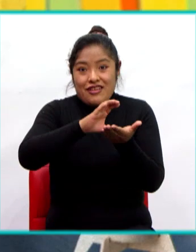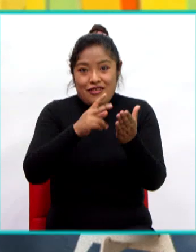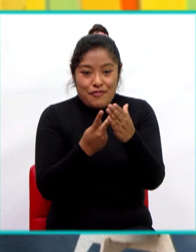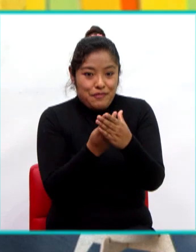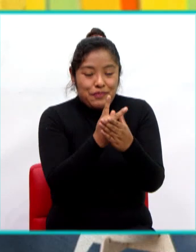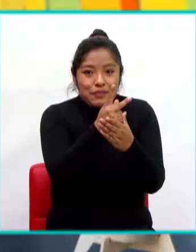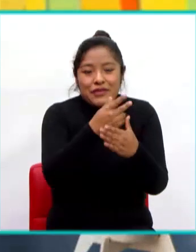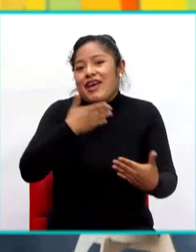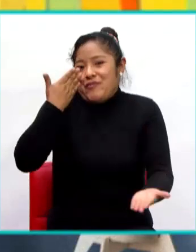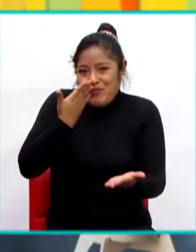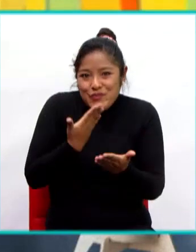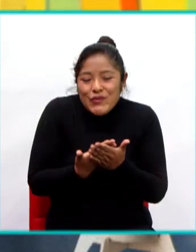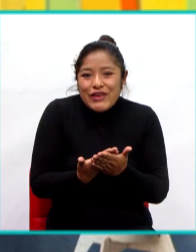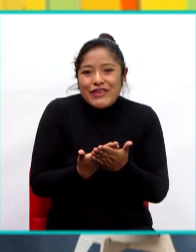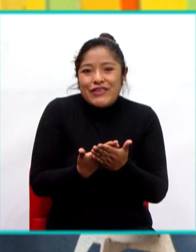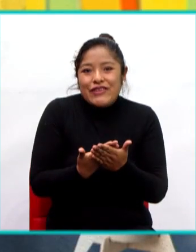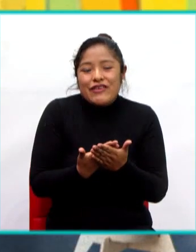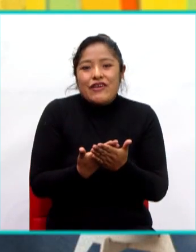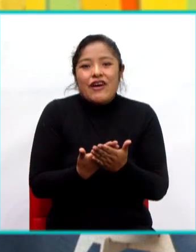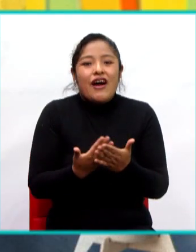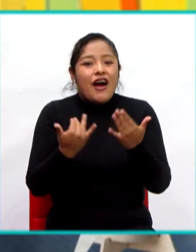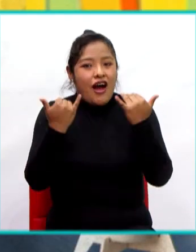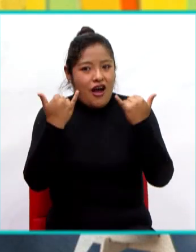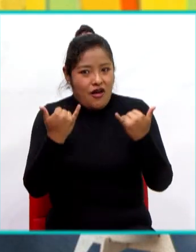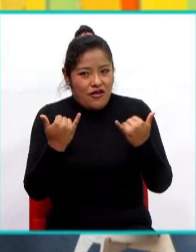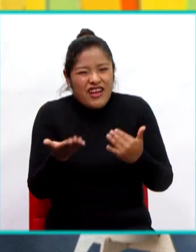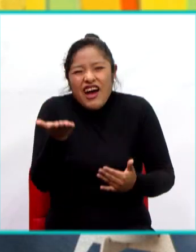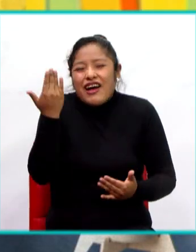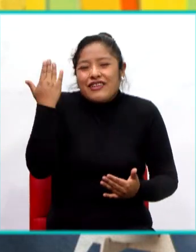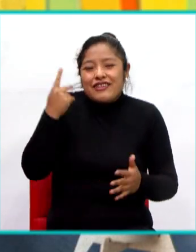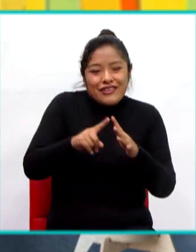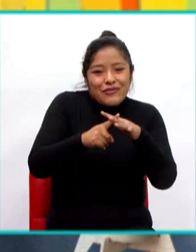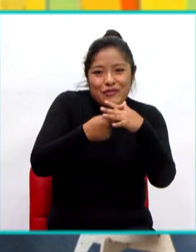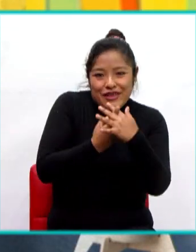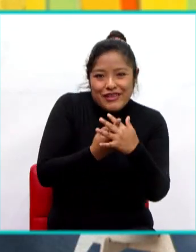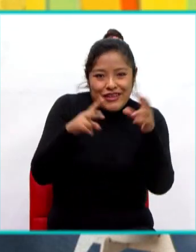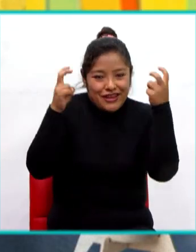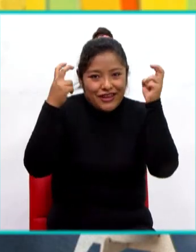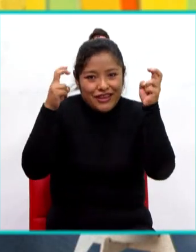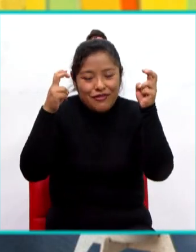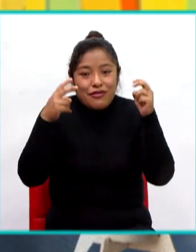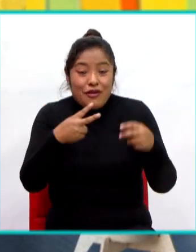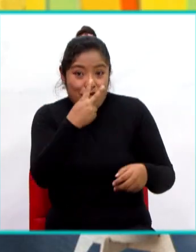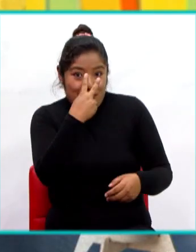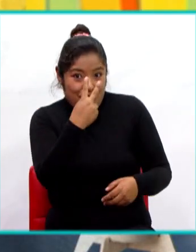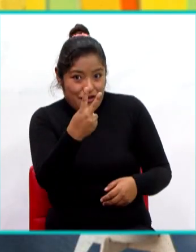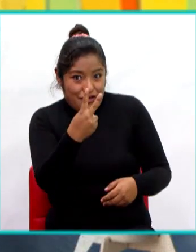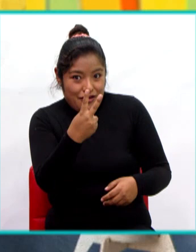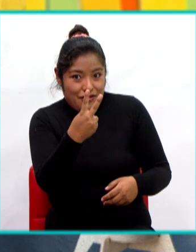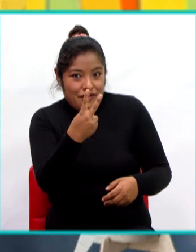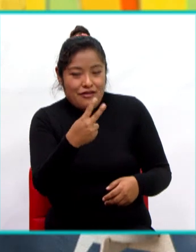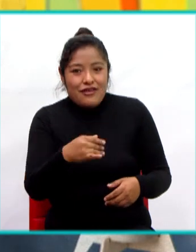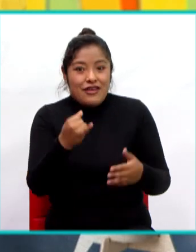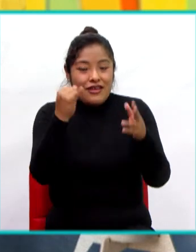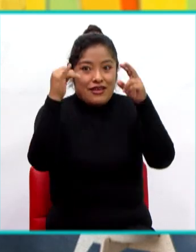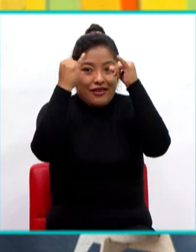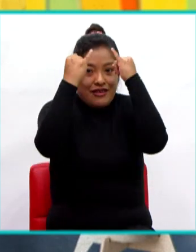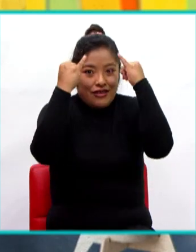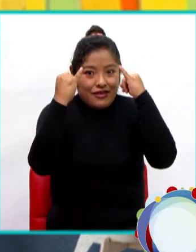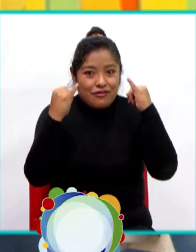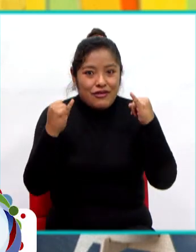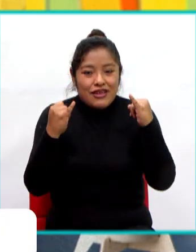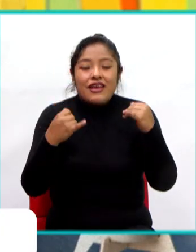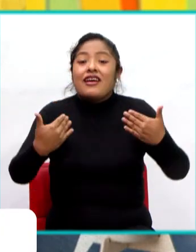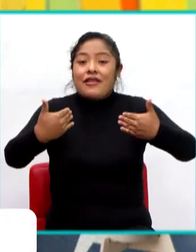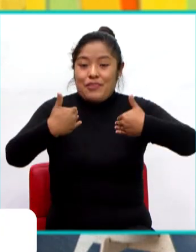Bien, antes de iniciar y desarrollar nuestra temática, vamos a observar estas dos imágenes. Bien,